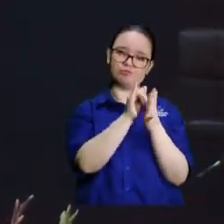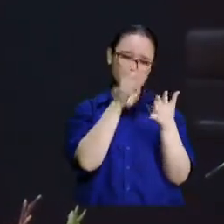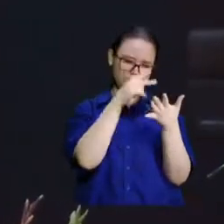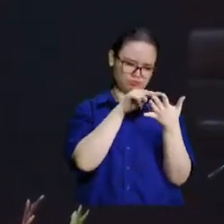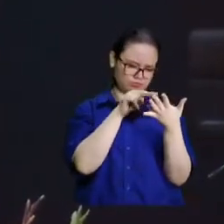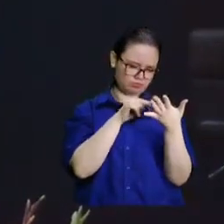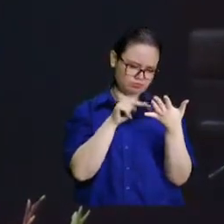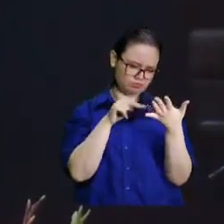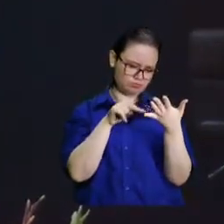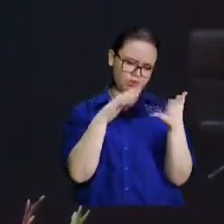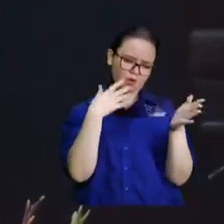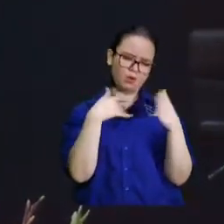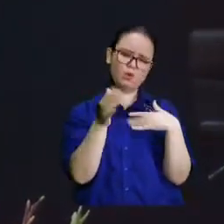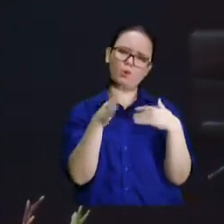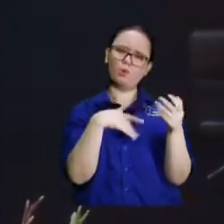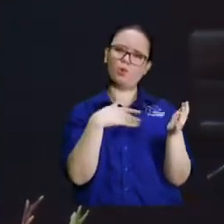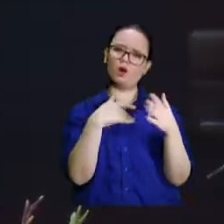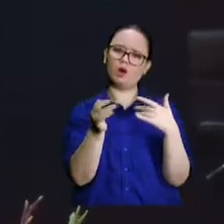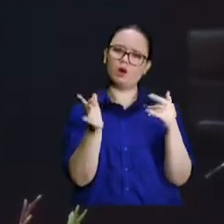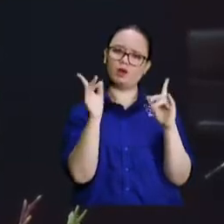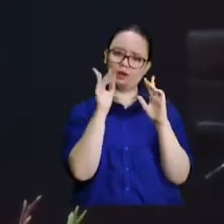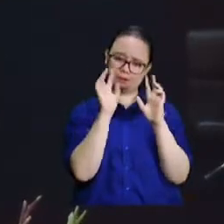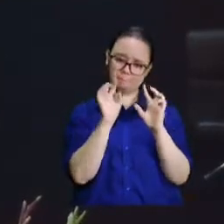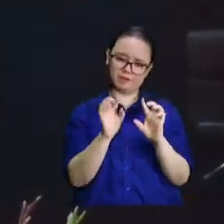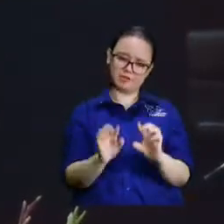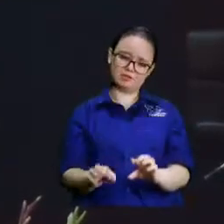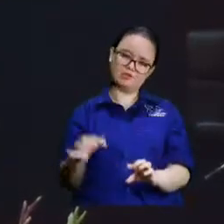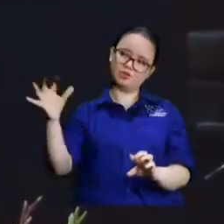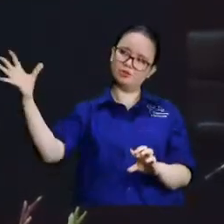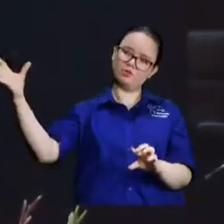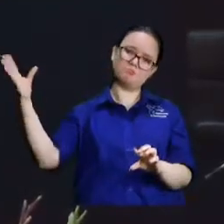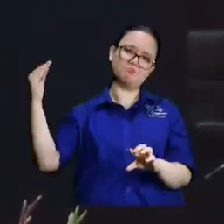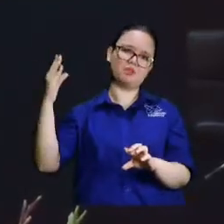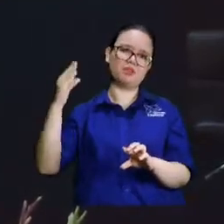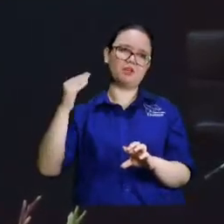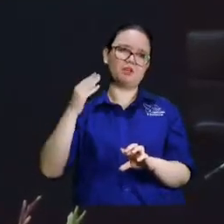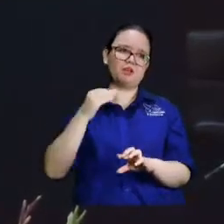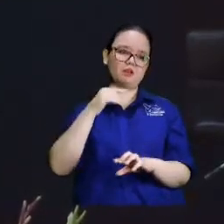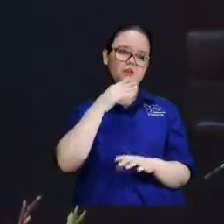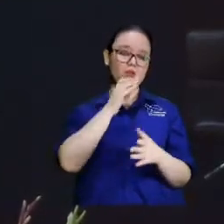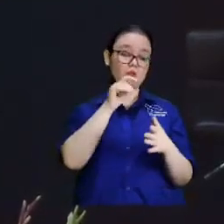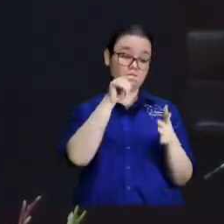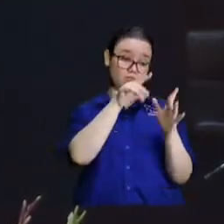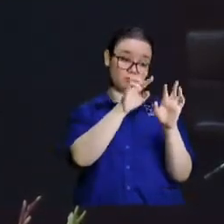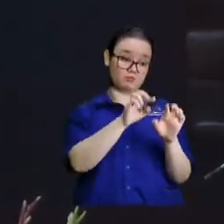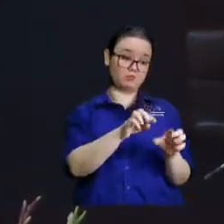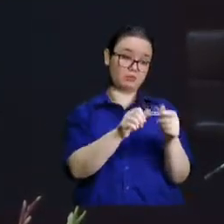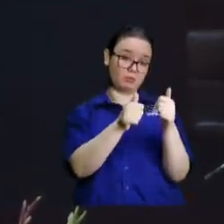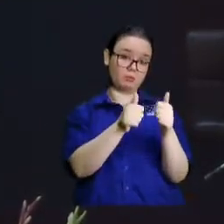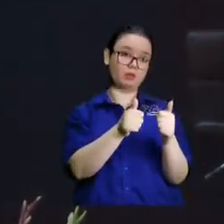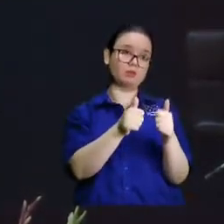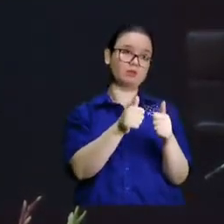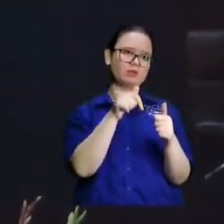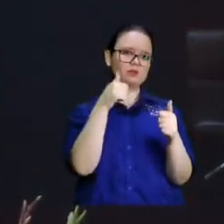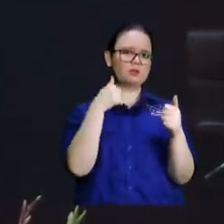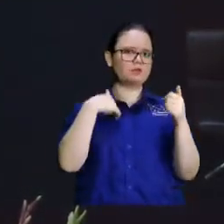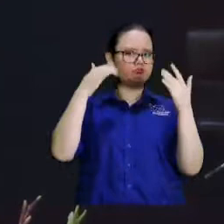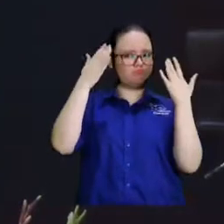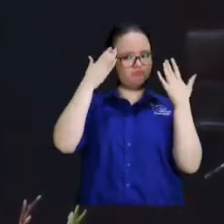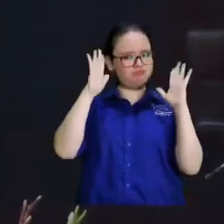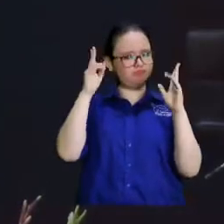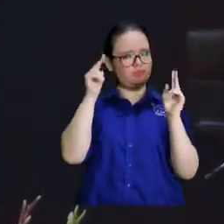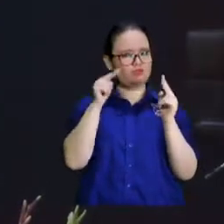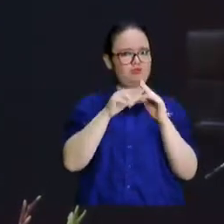ministro que le dijeron que dice que la abuelita de no sé quién dice que es un buen ministro. Usted no lo conoce